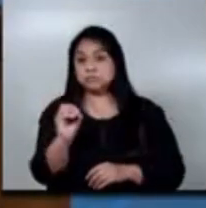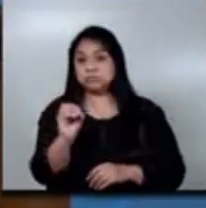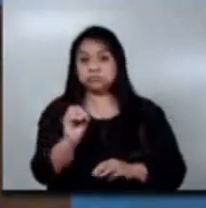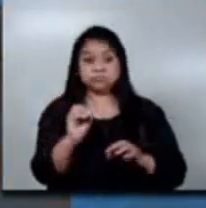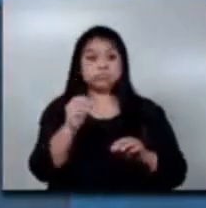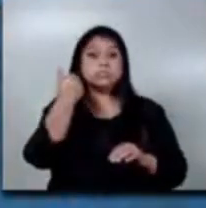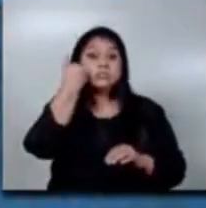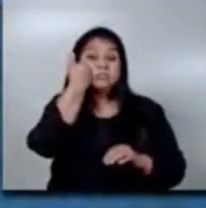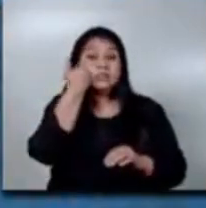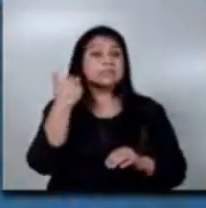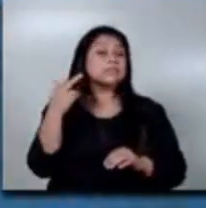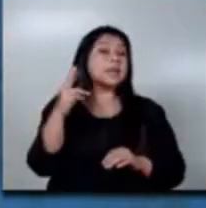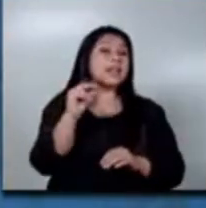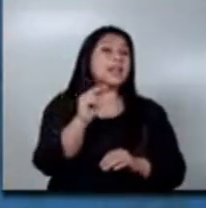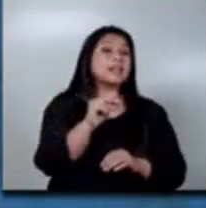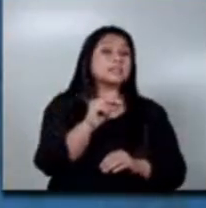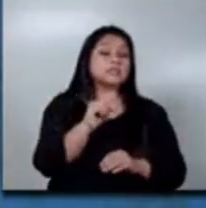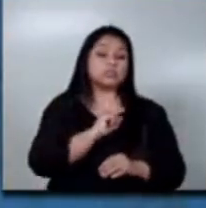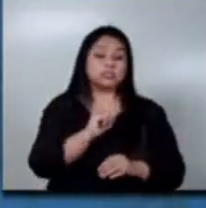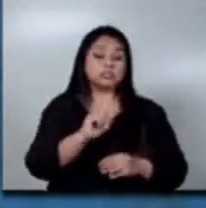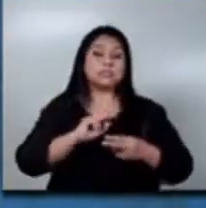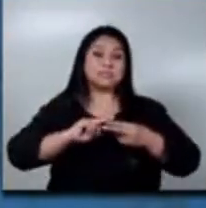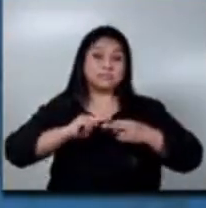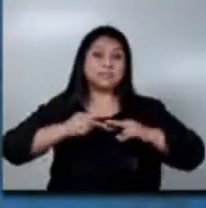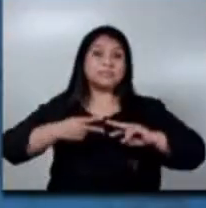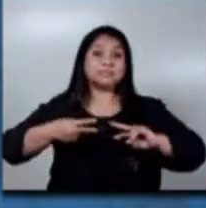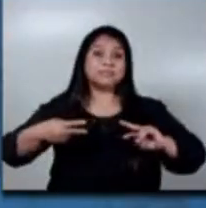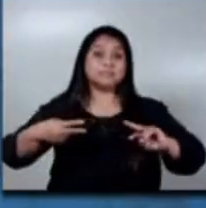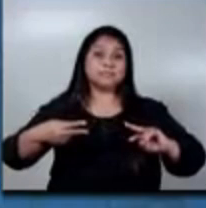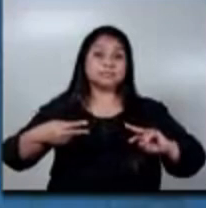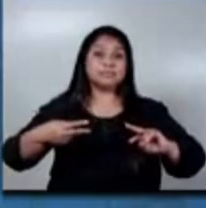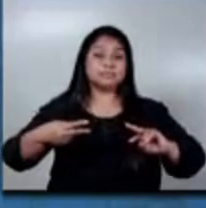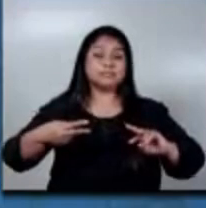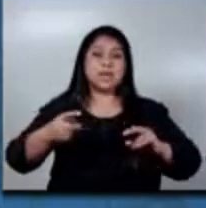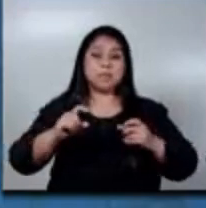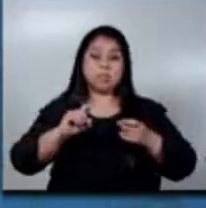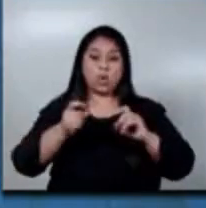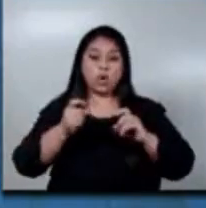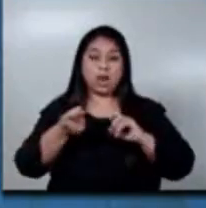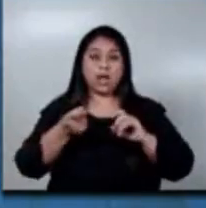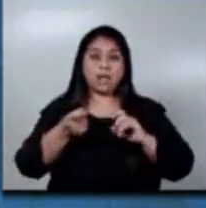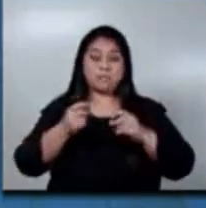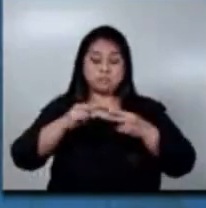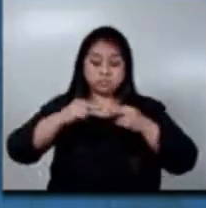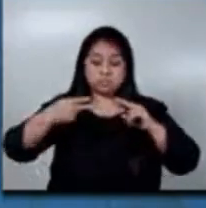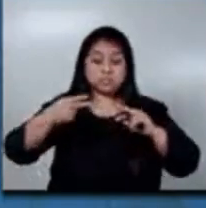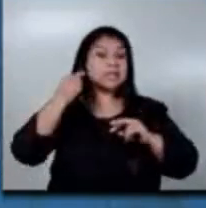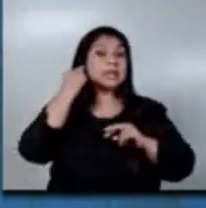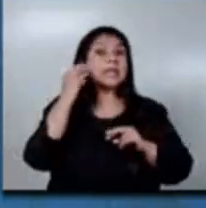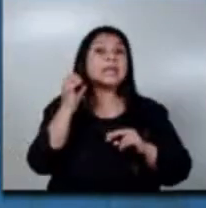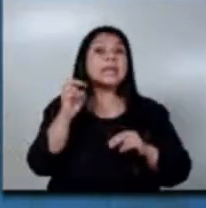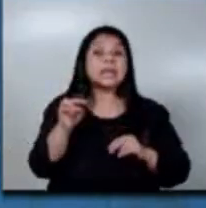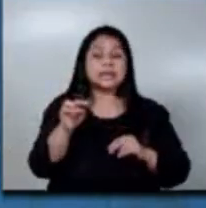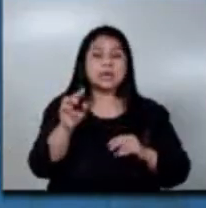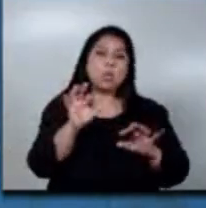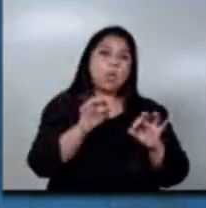son genéticas, directamente causadas por cambios en los genes o variación